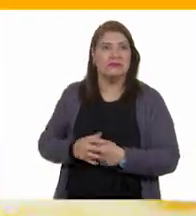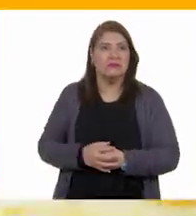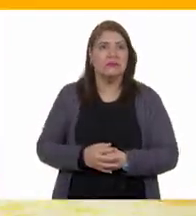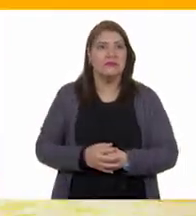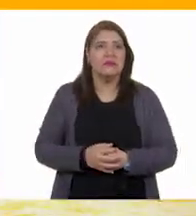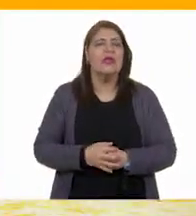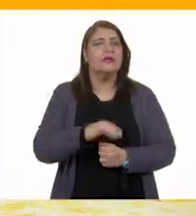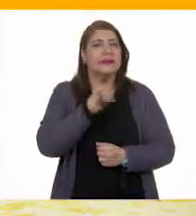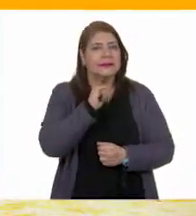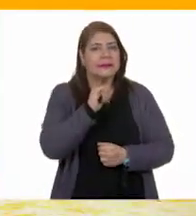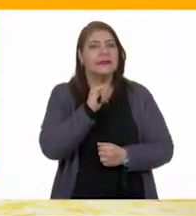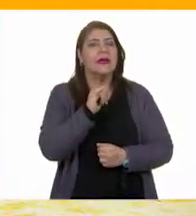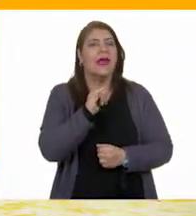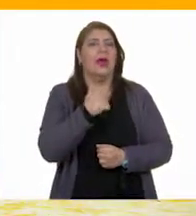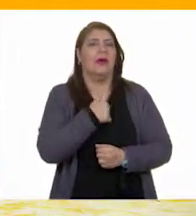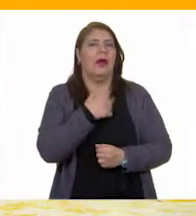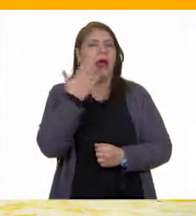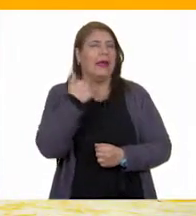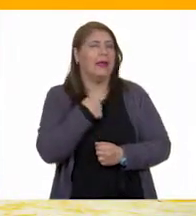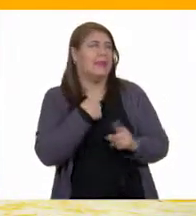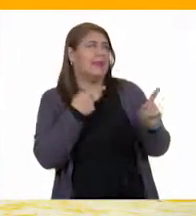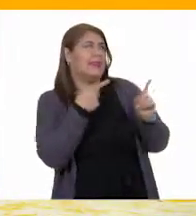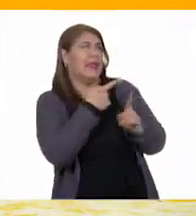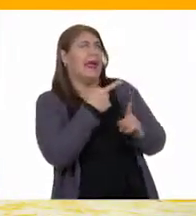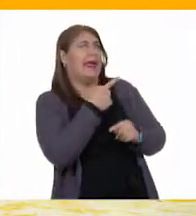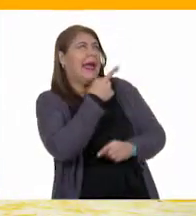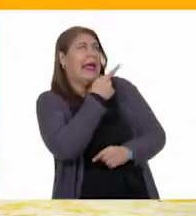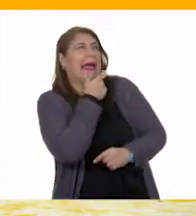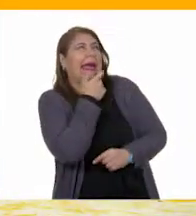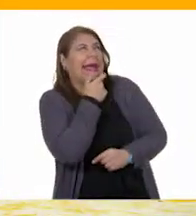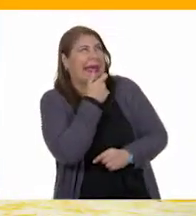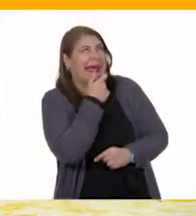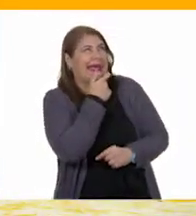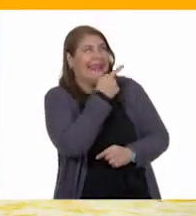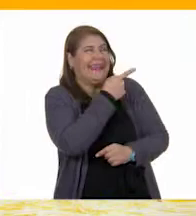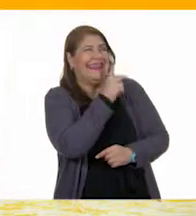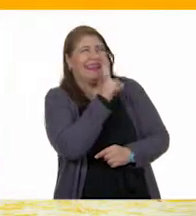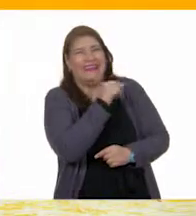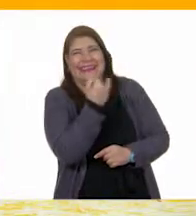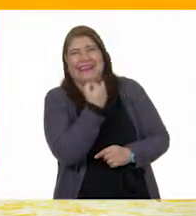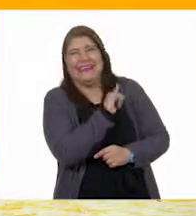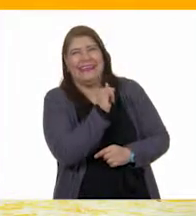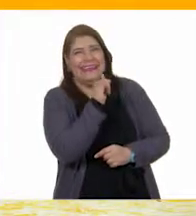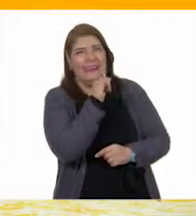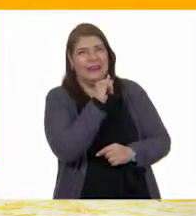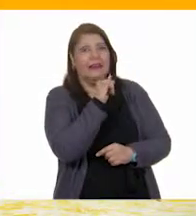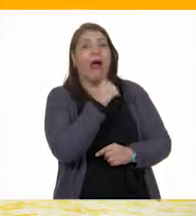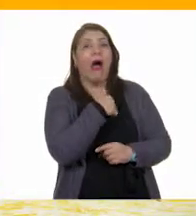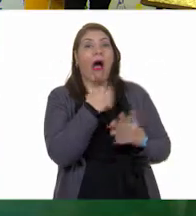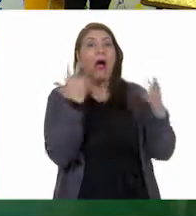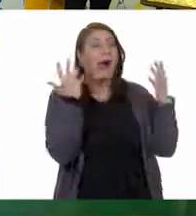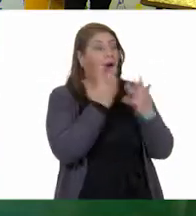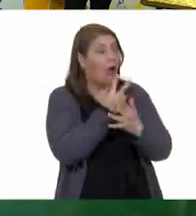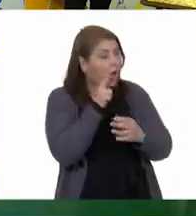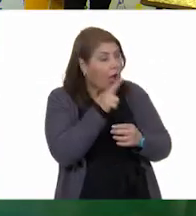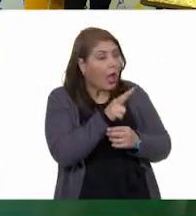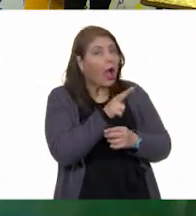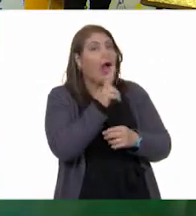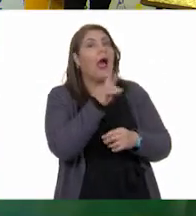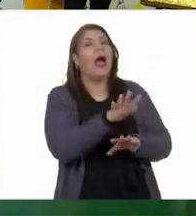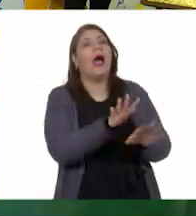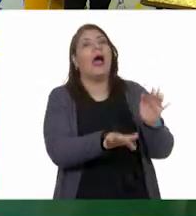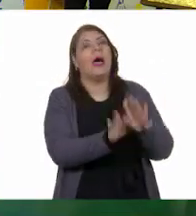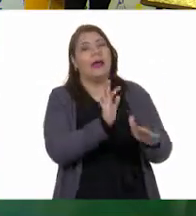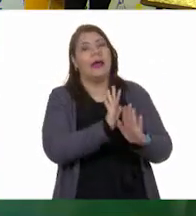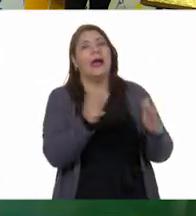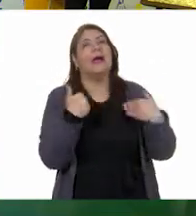y aunque al principio yo me reí de tu idea, mi querido Eric, pues cuando te escuché pude entender por qué dijiste